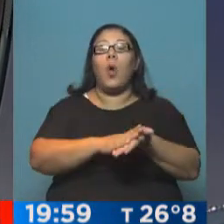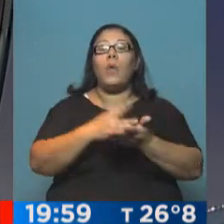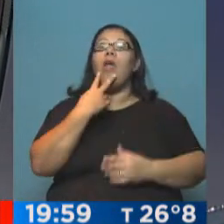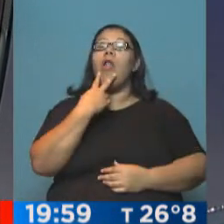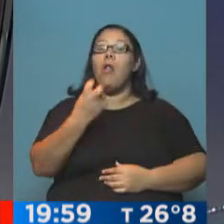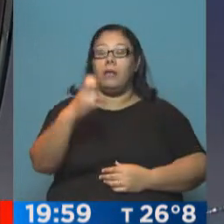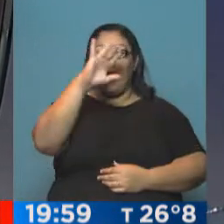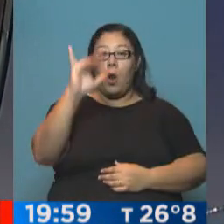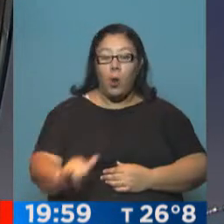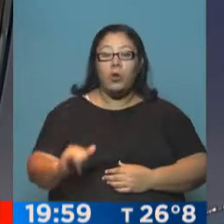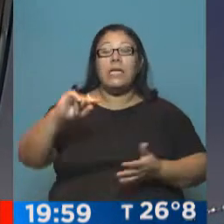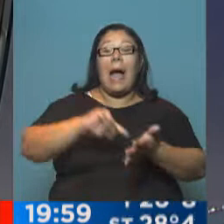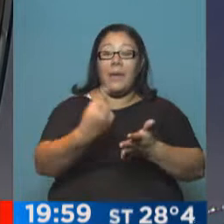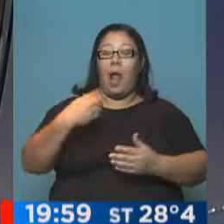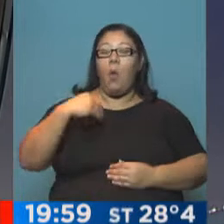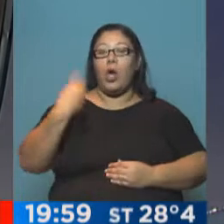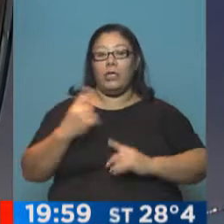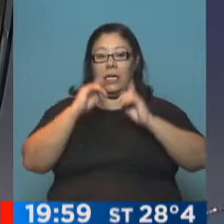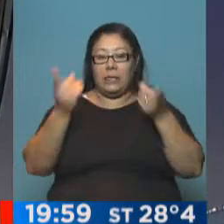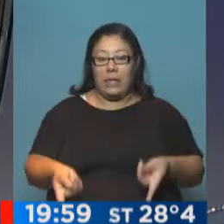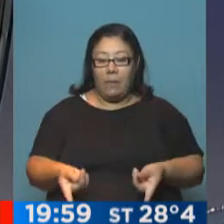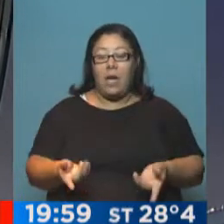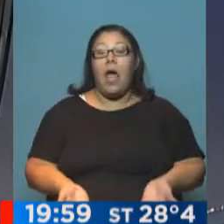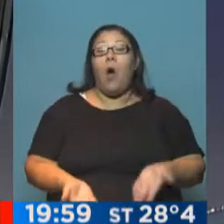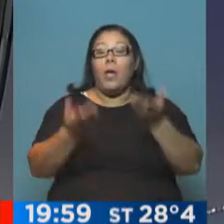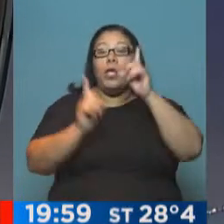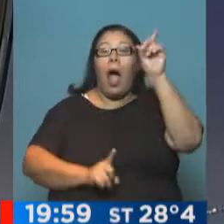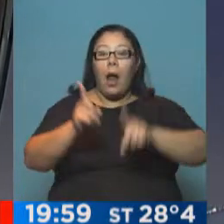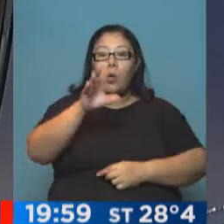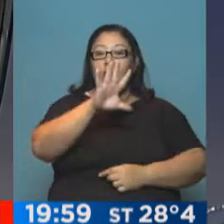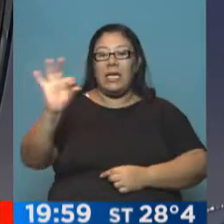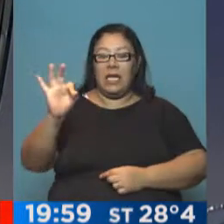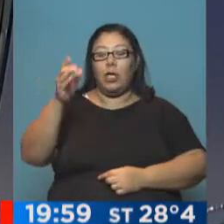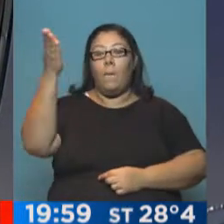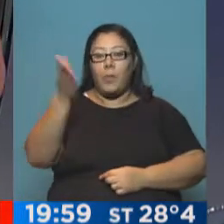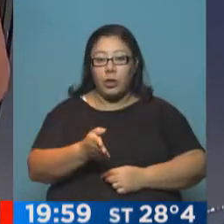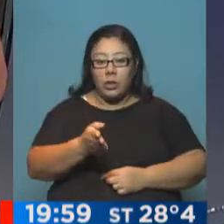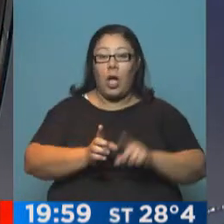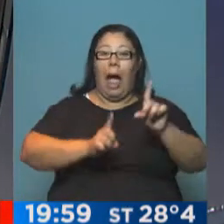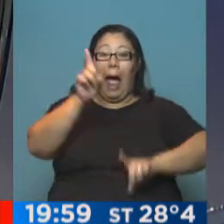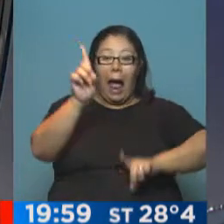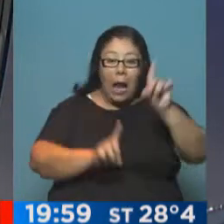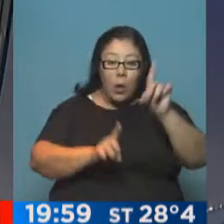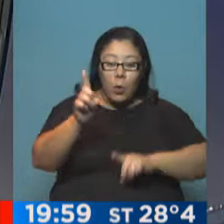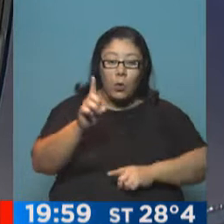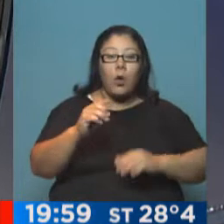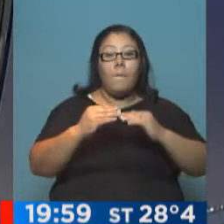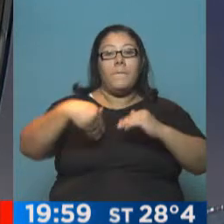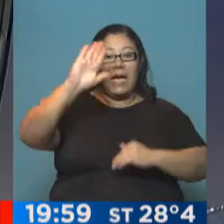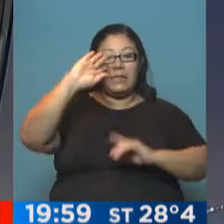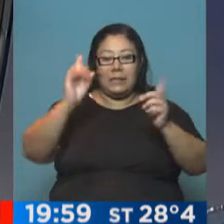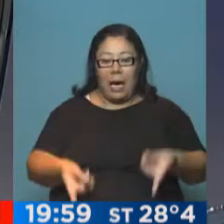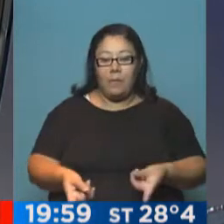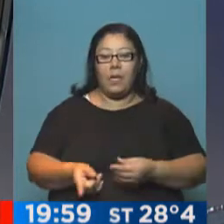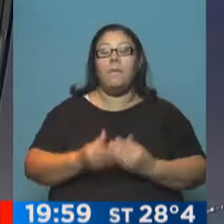federal y el gran Buenos Aires, incrementos que llegarán hasta el 500% en la mayoría de los casos y en otros hasta los superarán. Quien lo